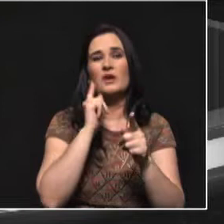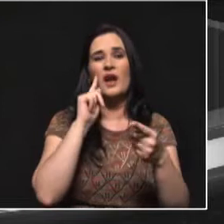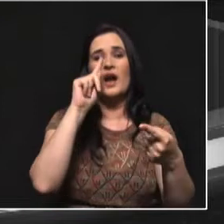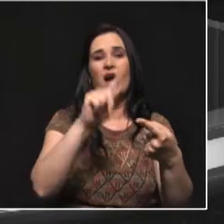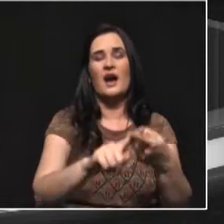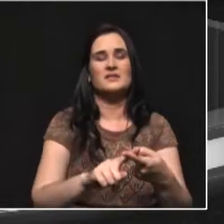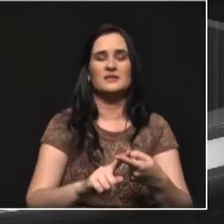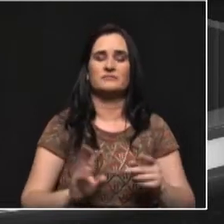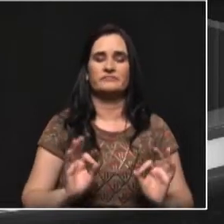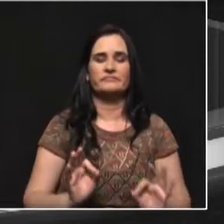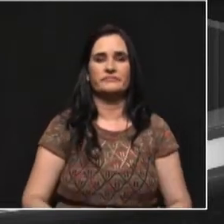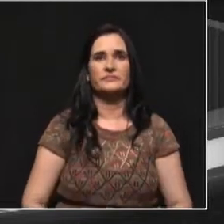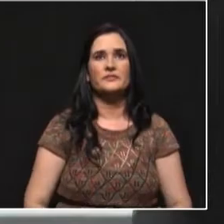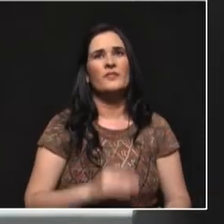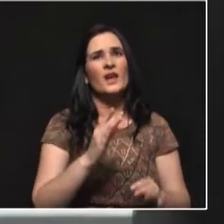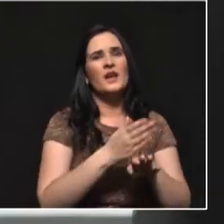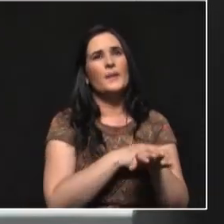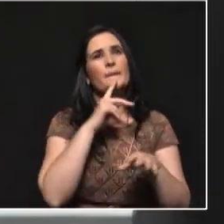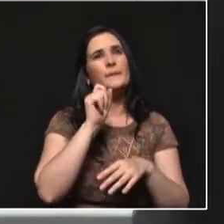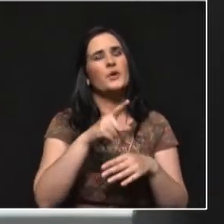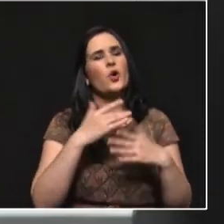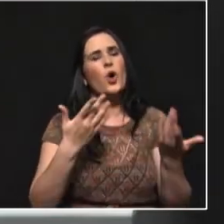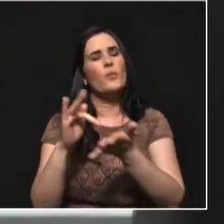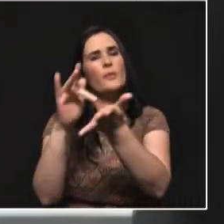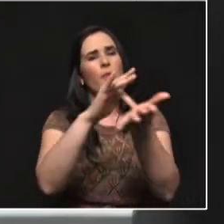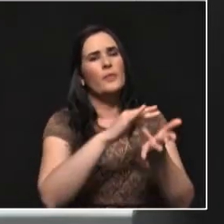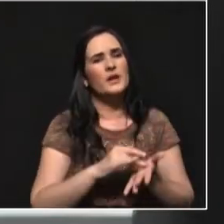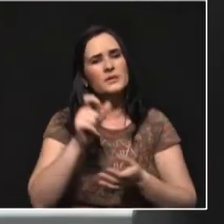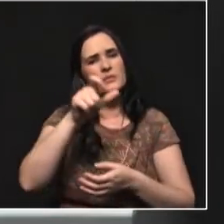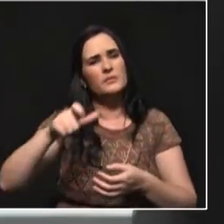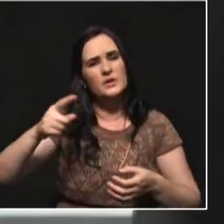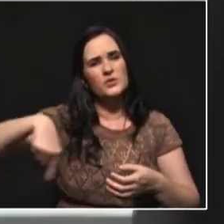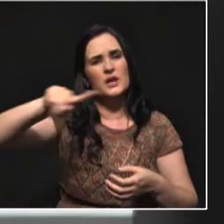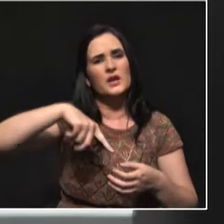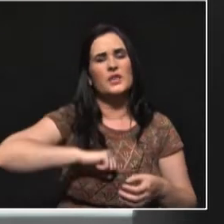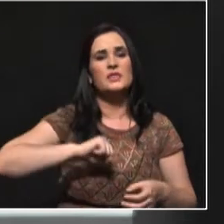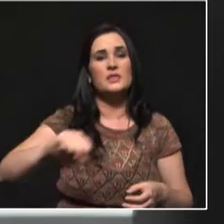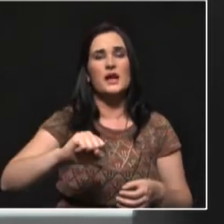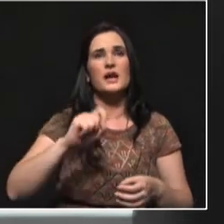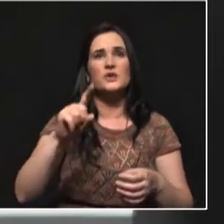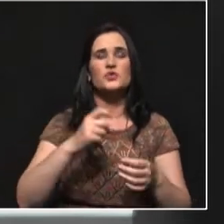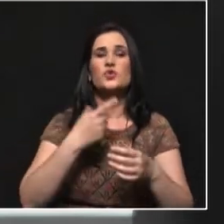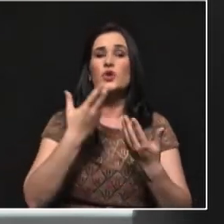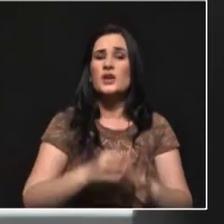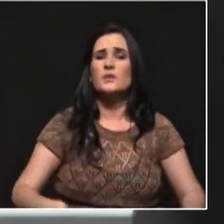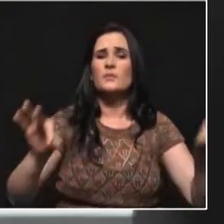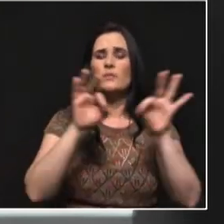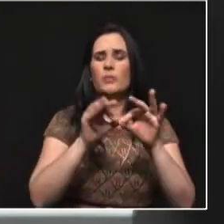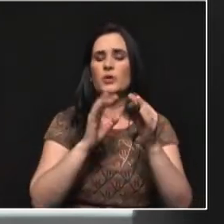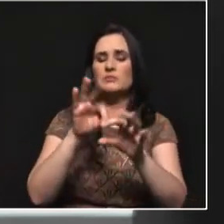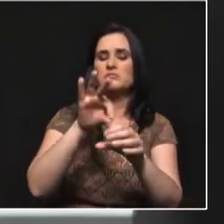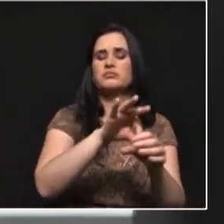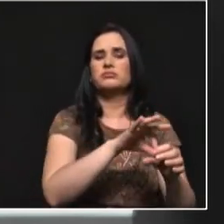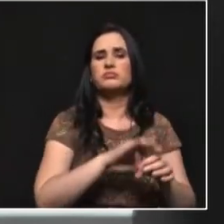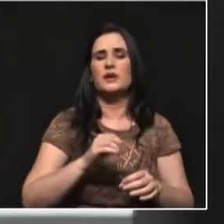Estamos preguntándonos qué hacer para que la gente participe más, para que este derecho que tiene usted como ciudadano es un potencial que tiene que ejercer.